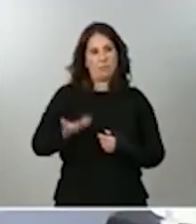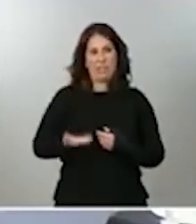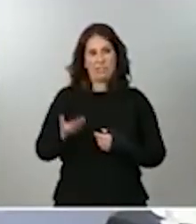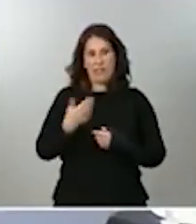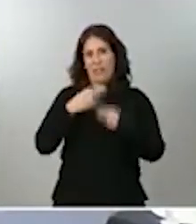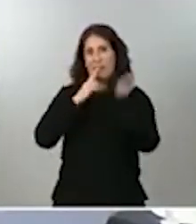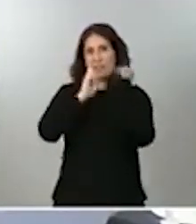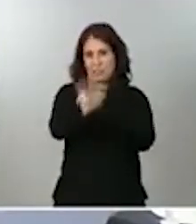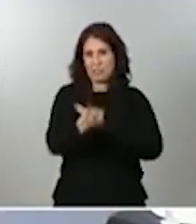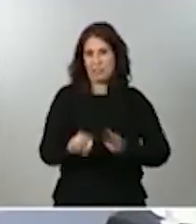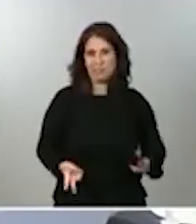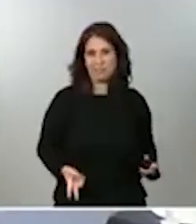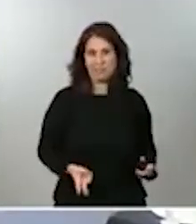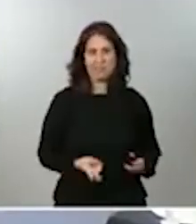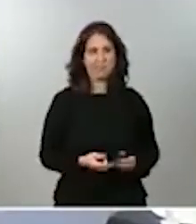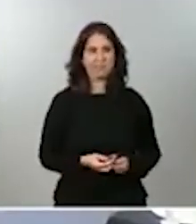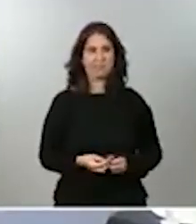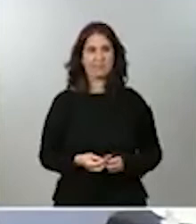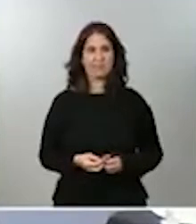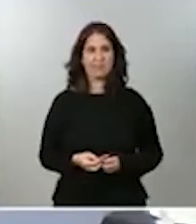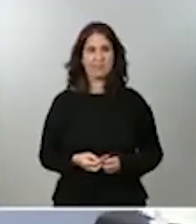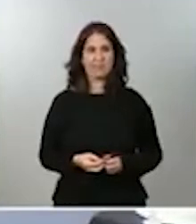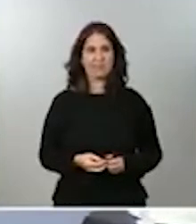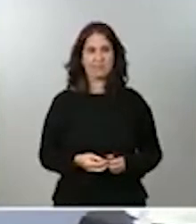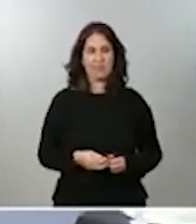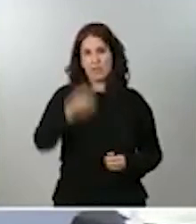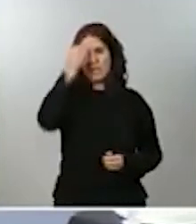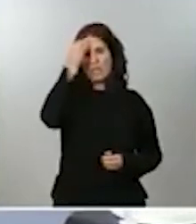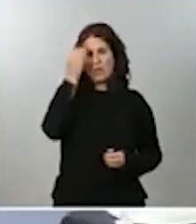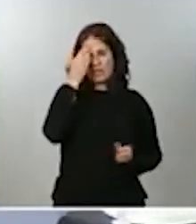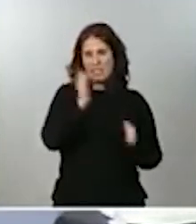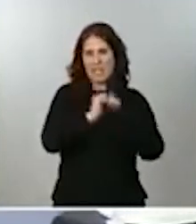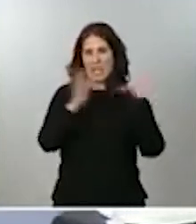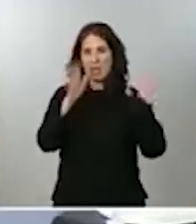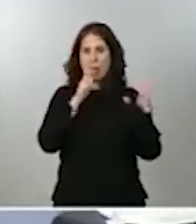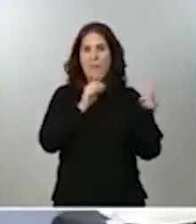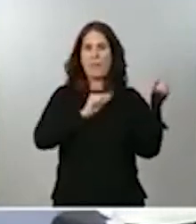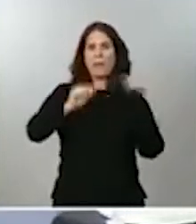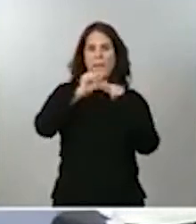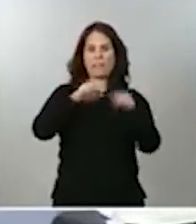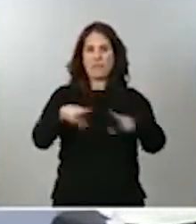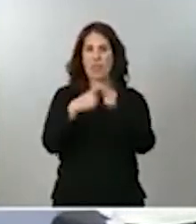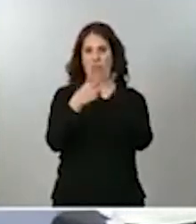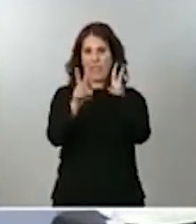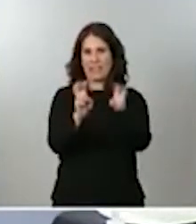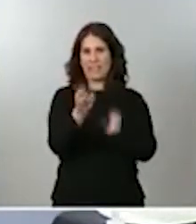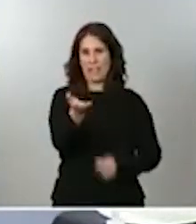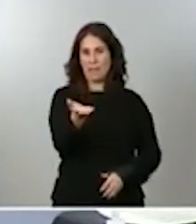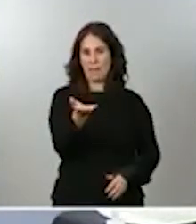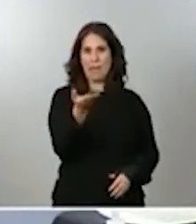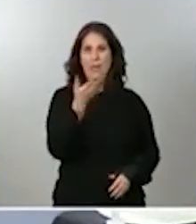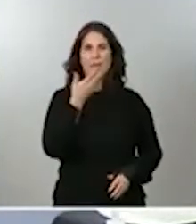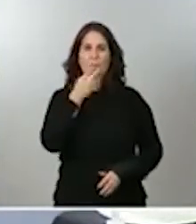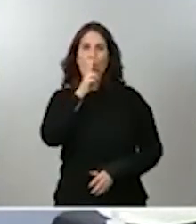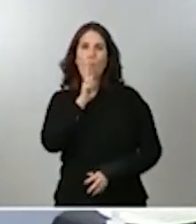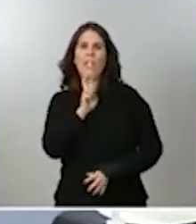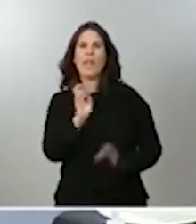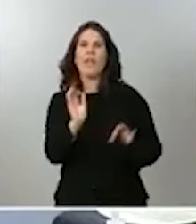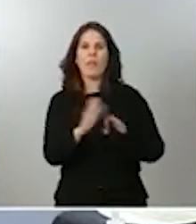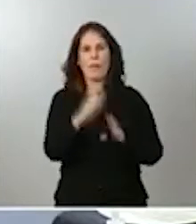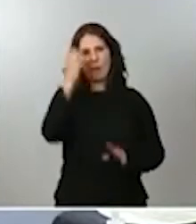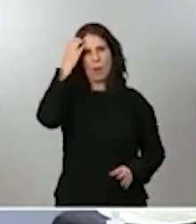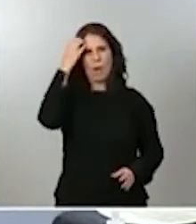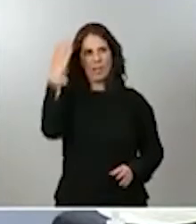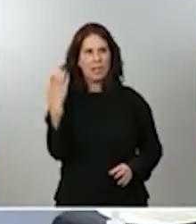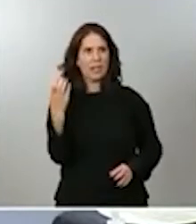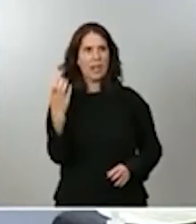puedo darte. Creo que es evidente que hay un debate social al respecto de la utilidad de la monarquía y, bueno, y respecto a las